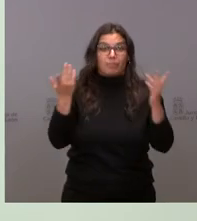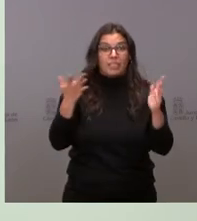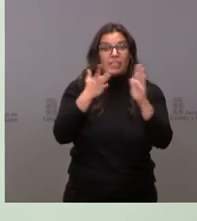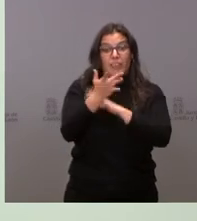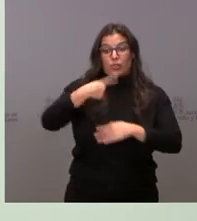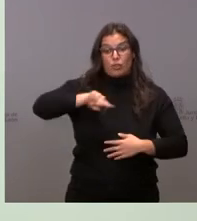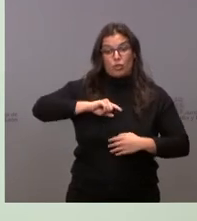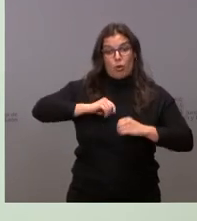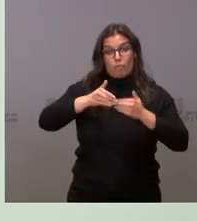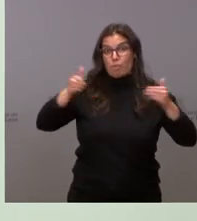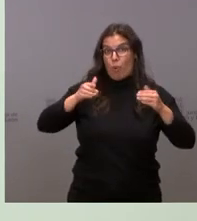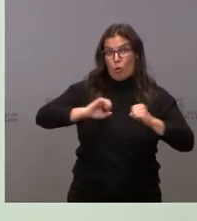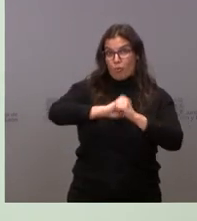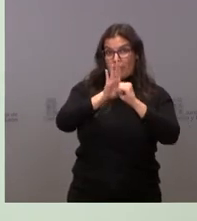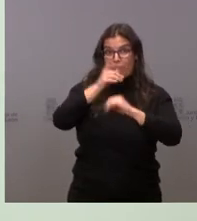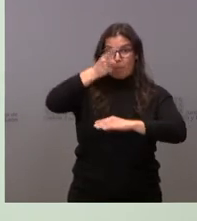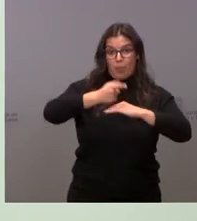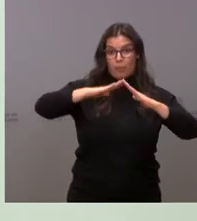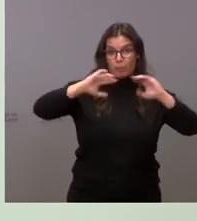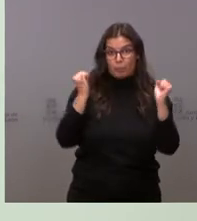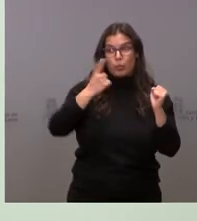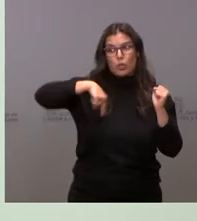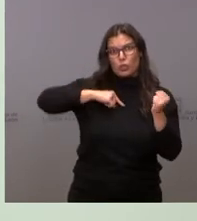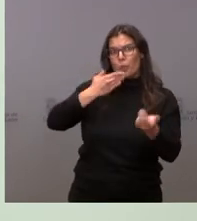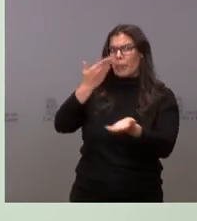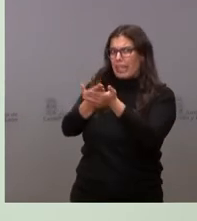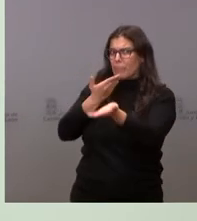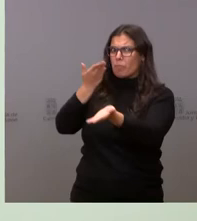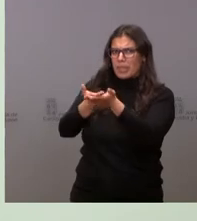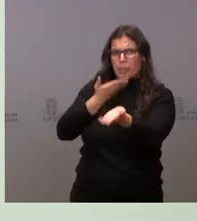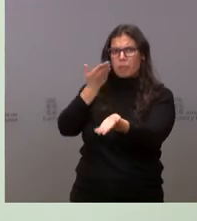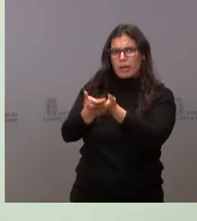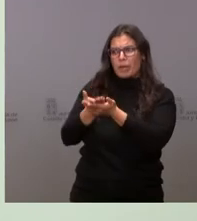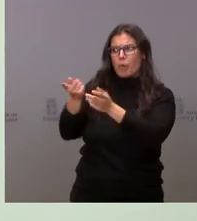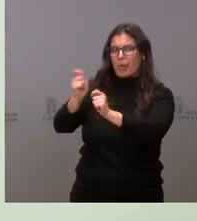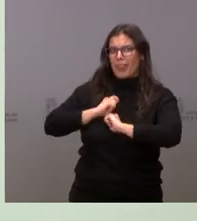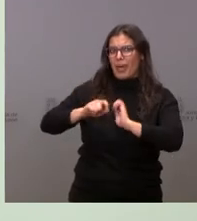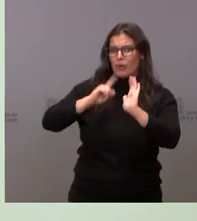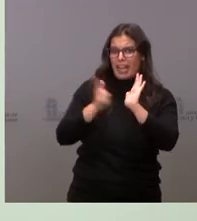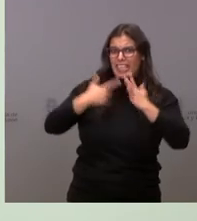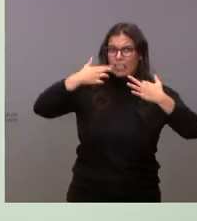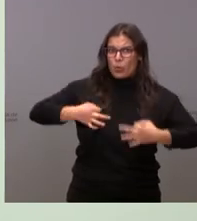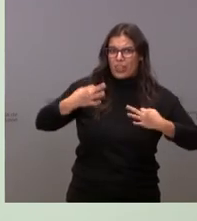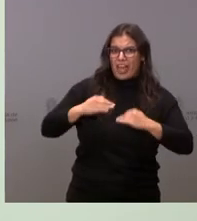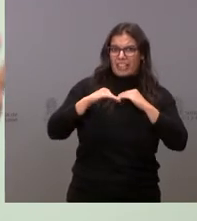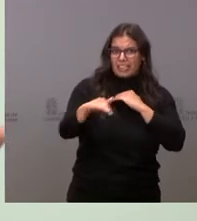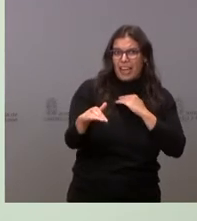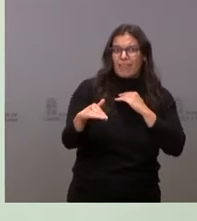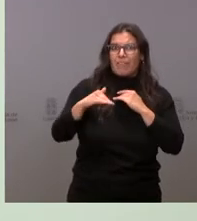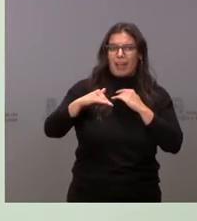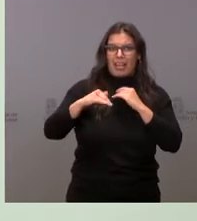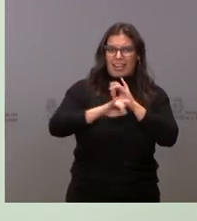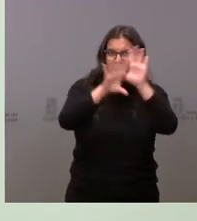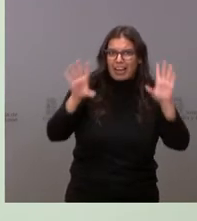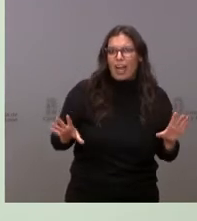inicio de la pandemia y del confinamiento un marco jurídico, seguro, estable, que nos permitiera a todos